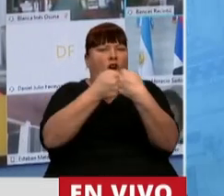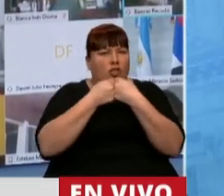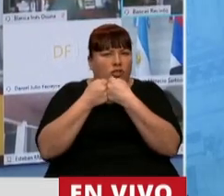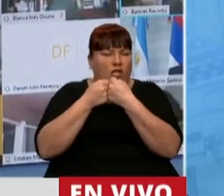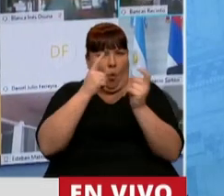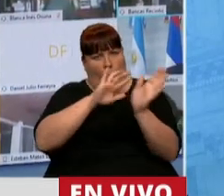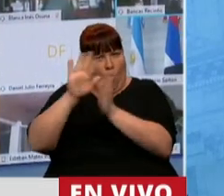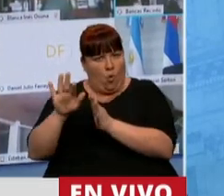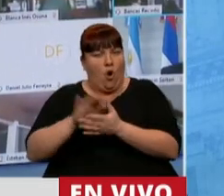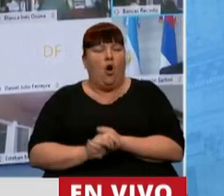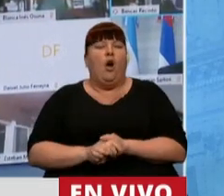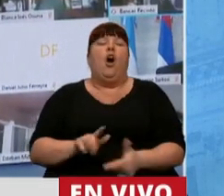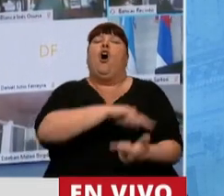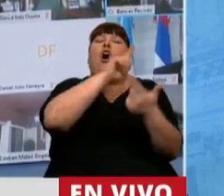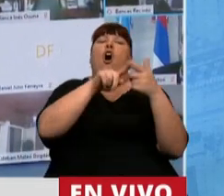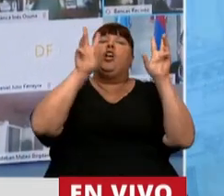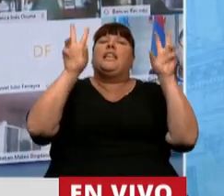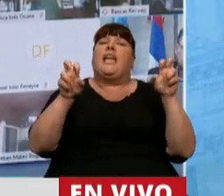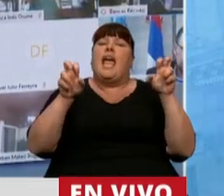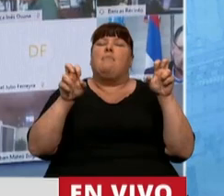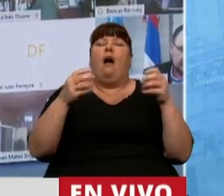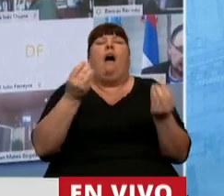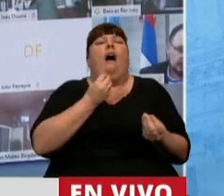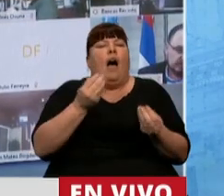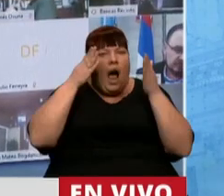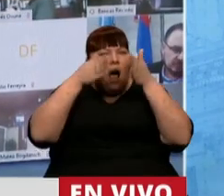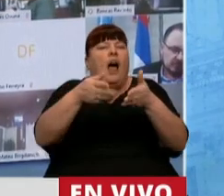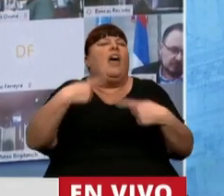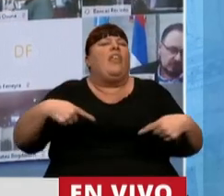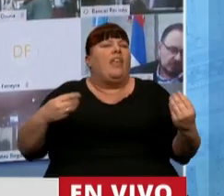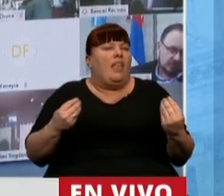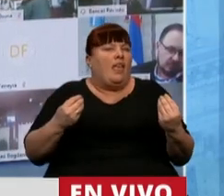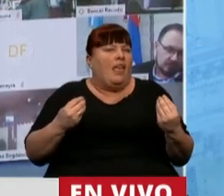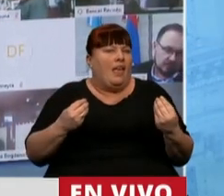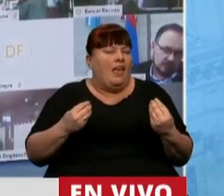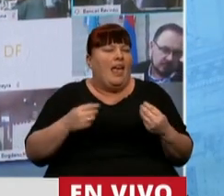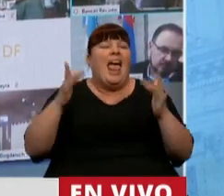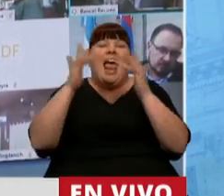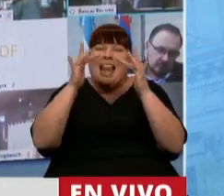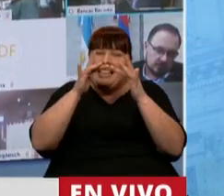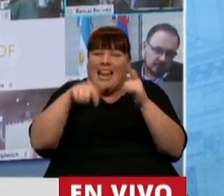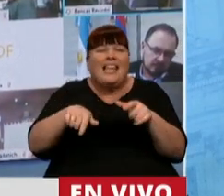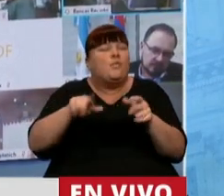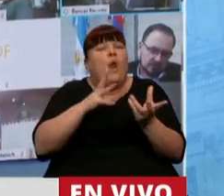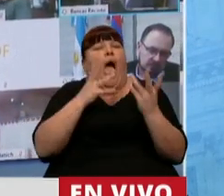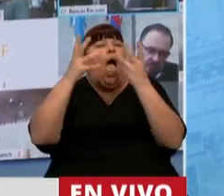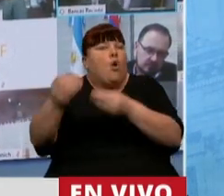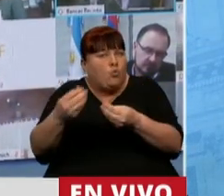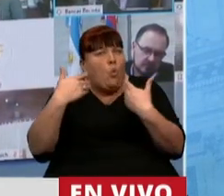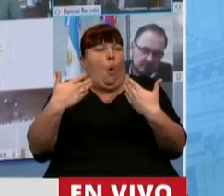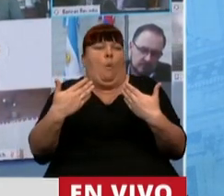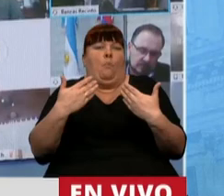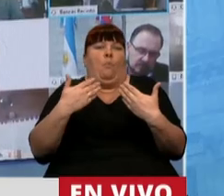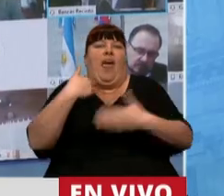por un lado, y el otro tema es dónde ponemos el eje. La virtualidad es un complemento que